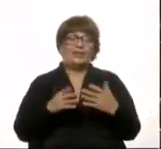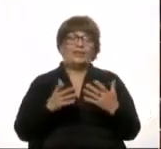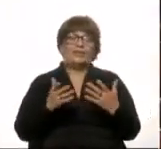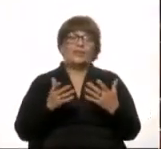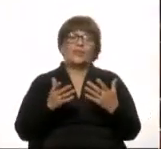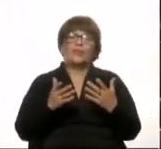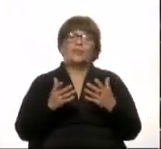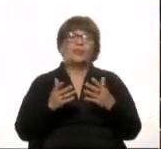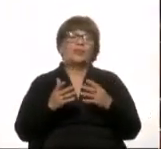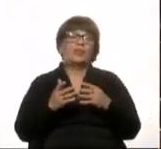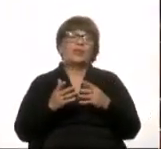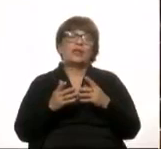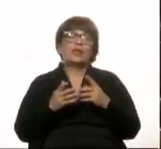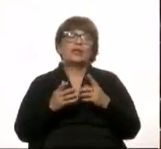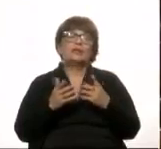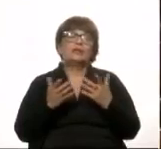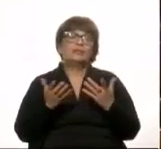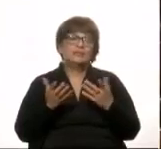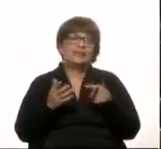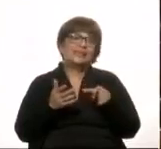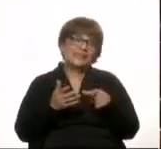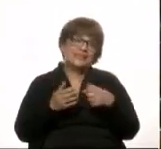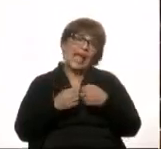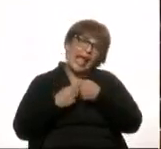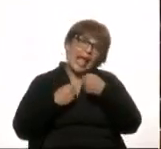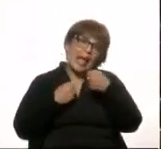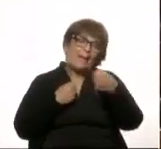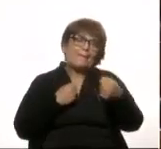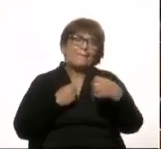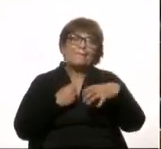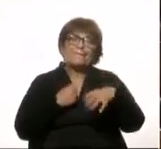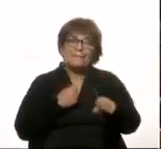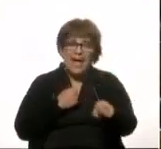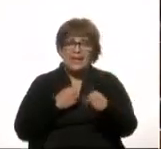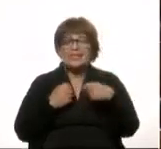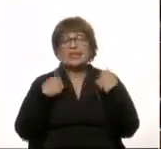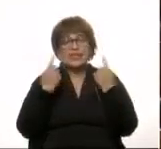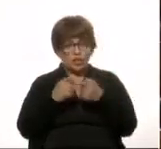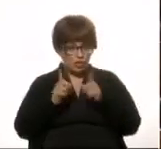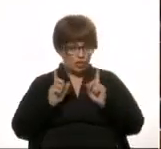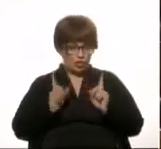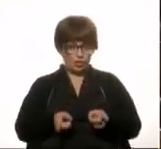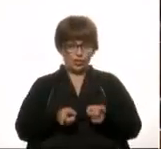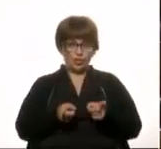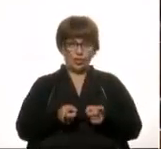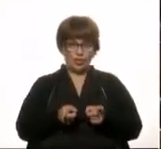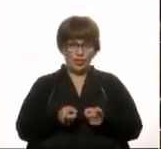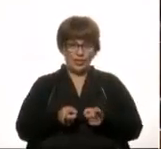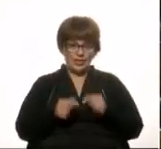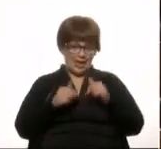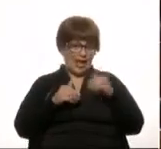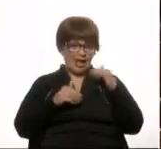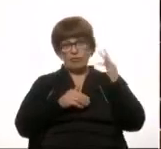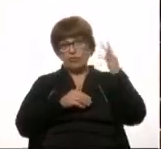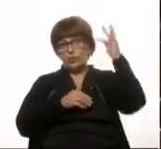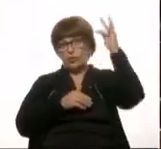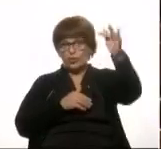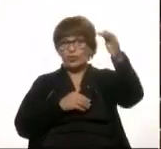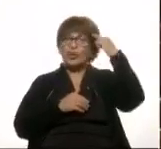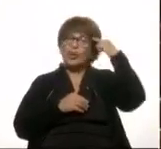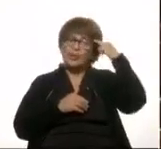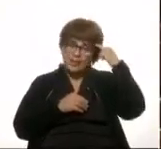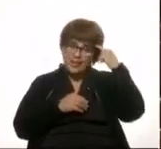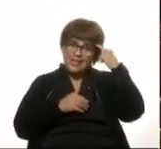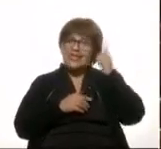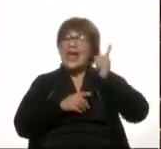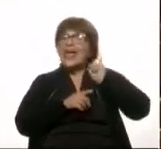lo que es estas extensiones, cuando nosotros también, de aquí en más, tenemos pensado